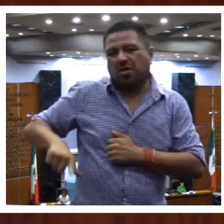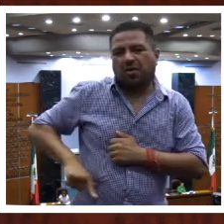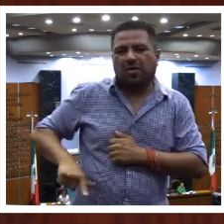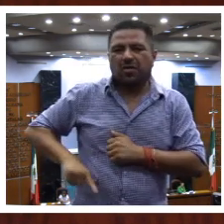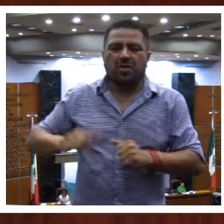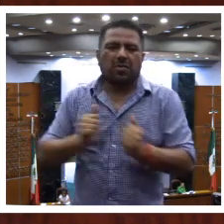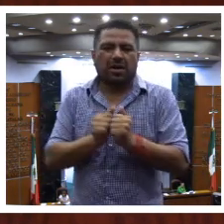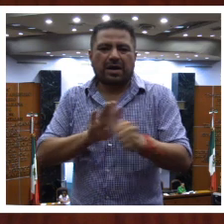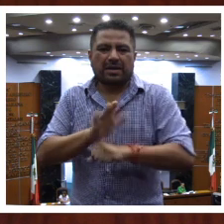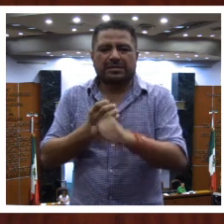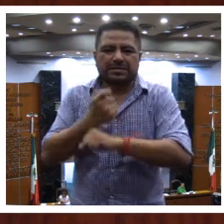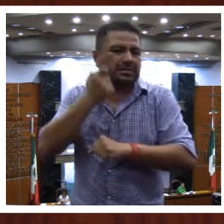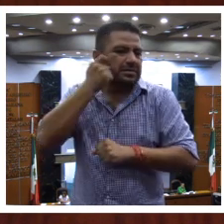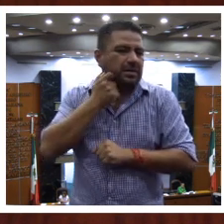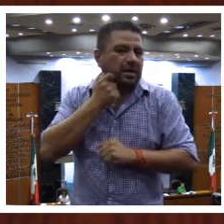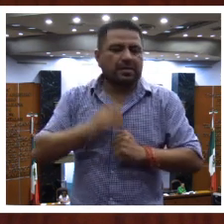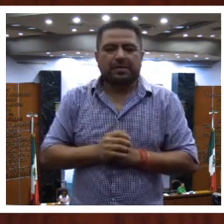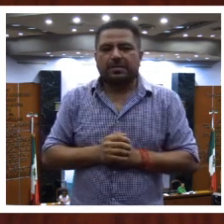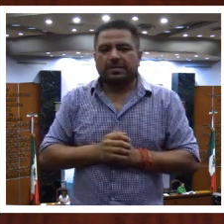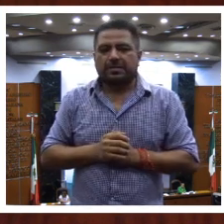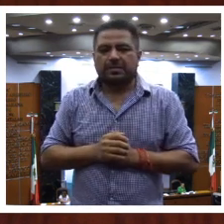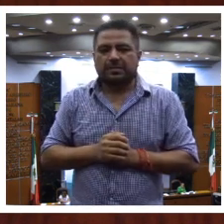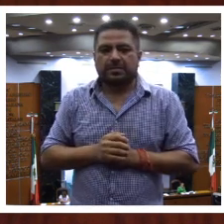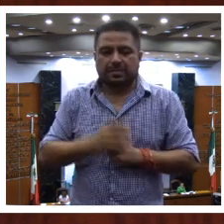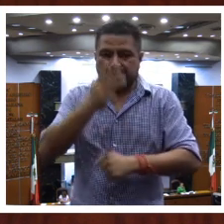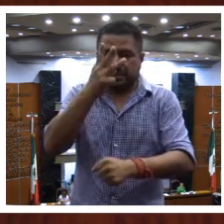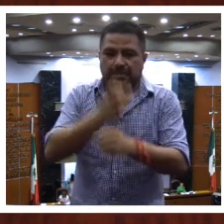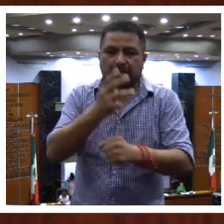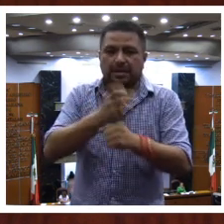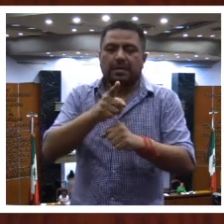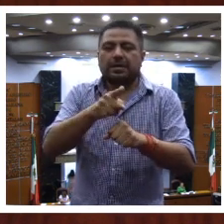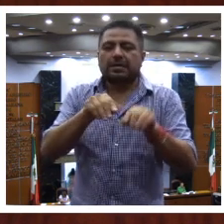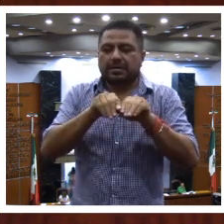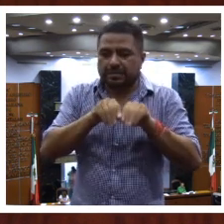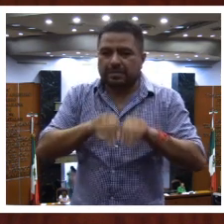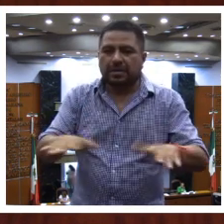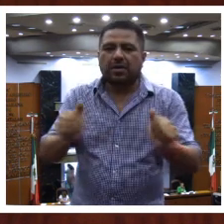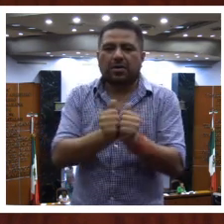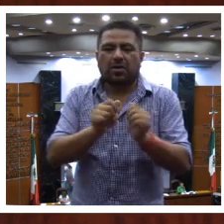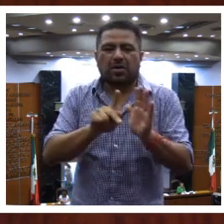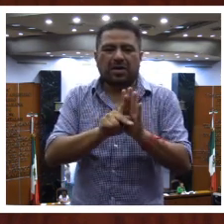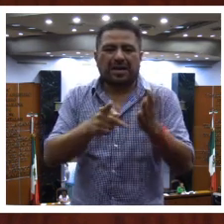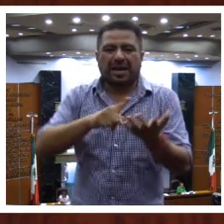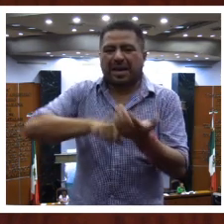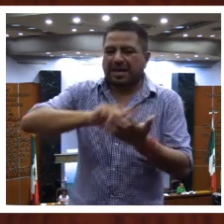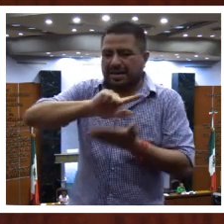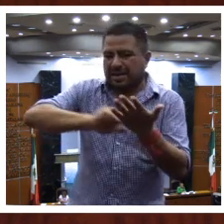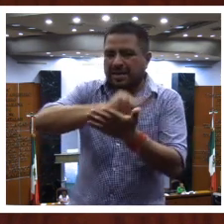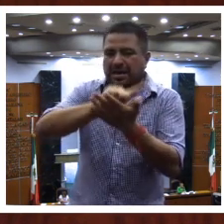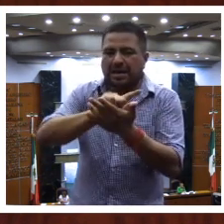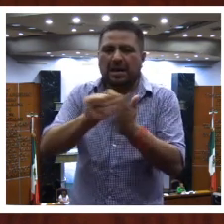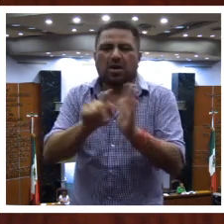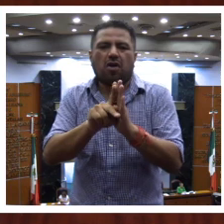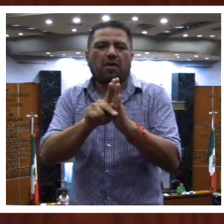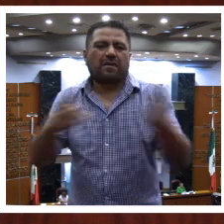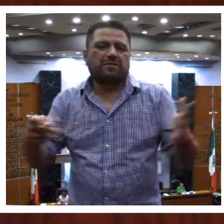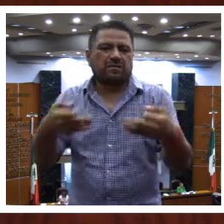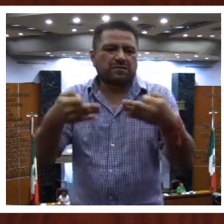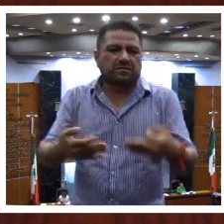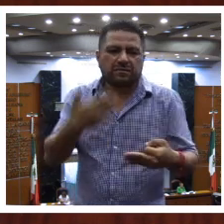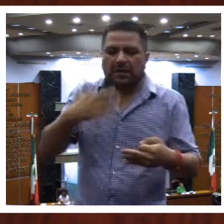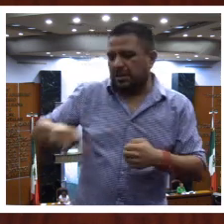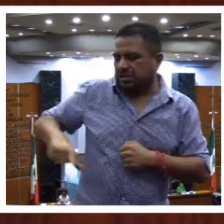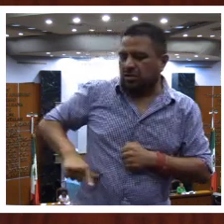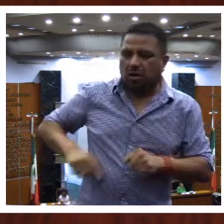oficial del Gobierno del Estado de Guerrero. Tercero, publiquese el presente decreto en el periódico oficial